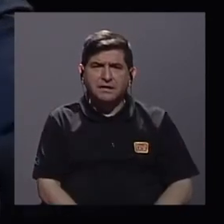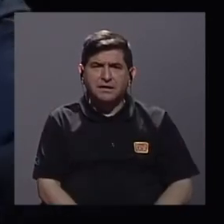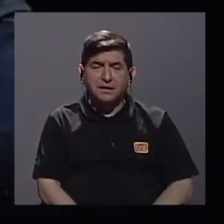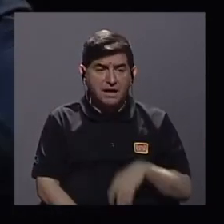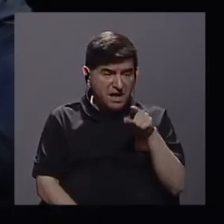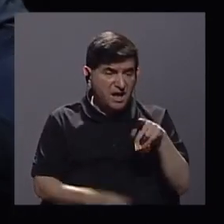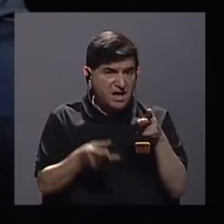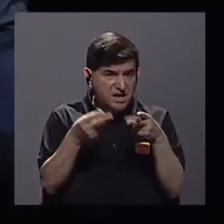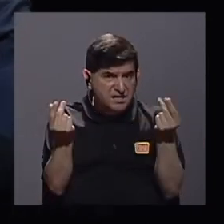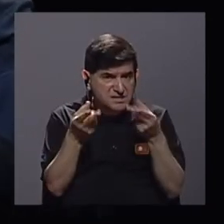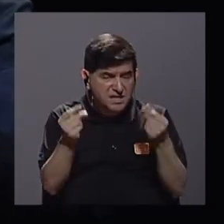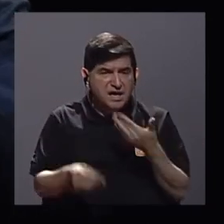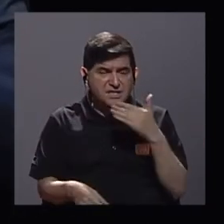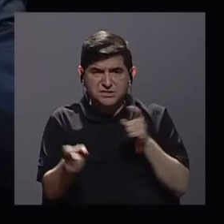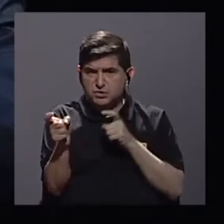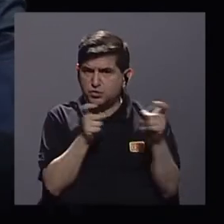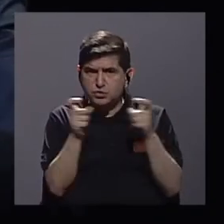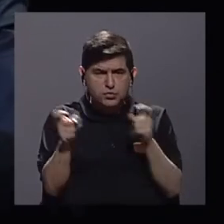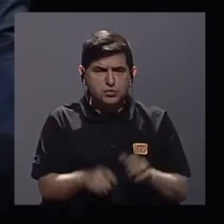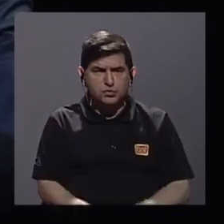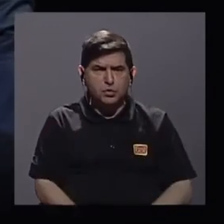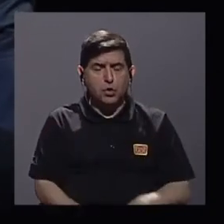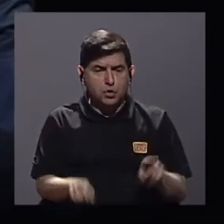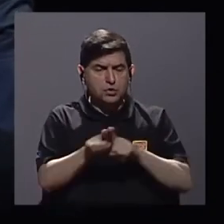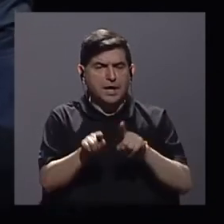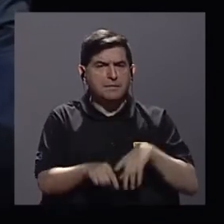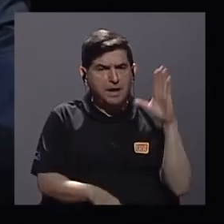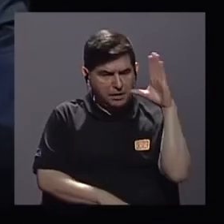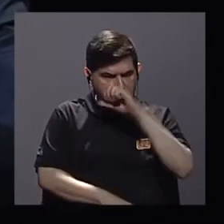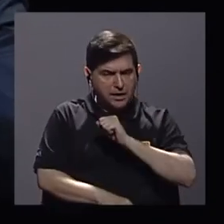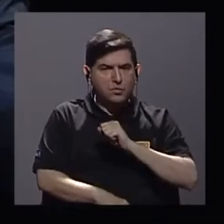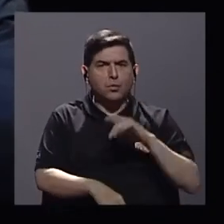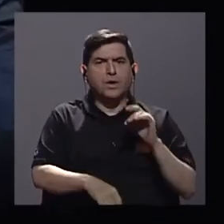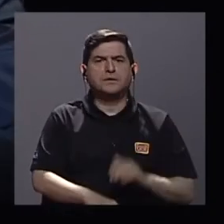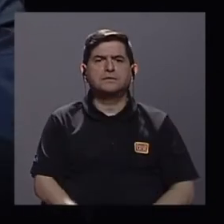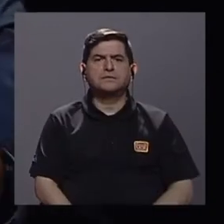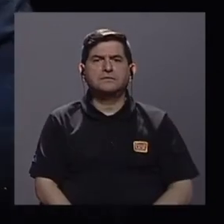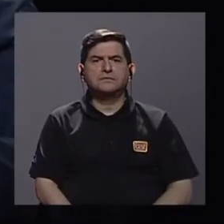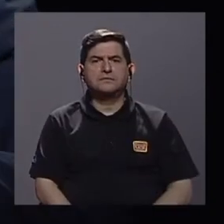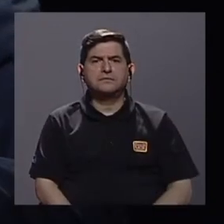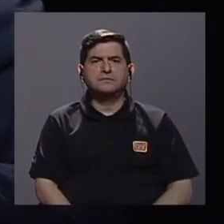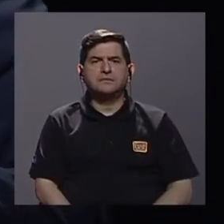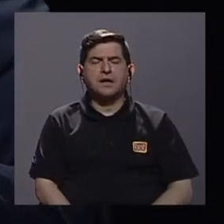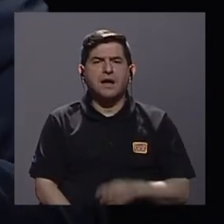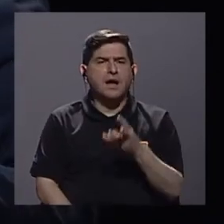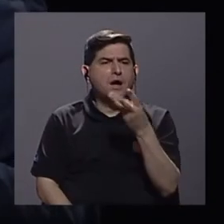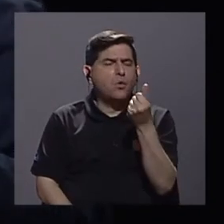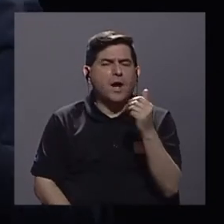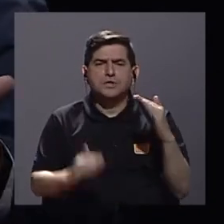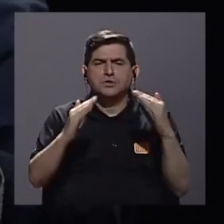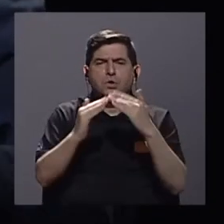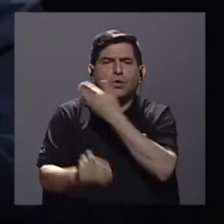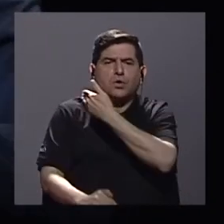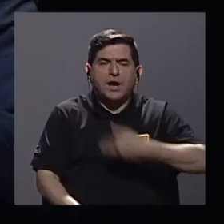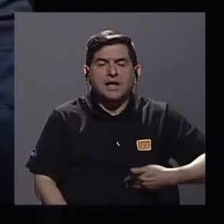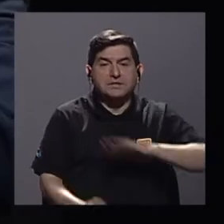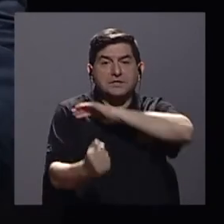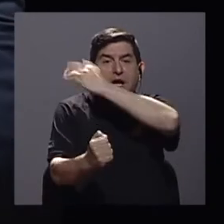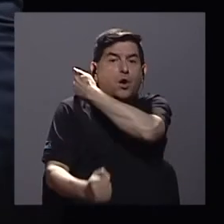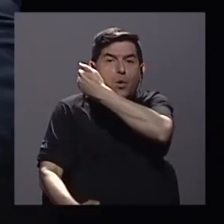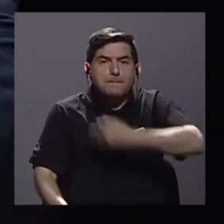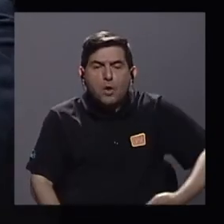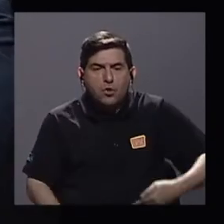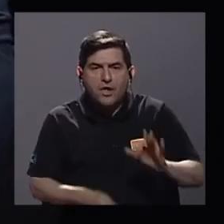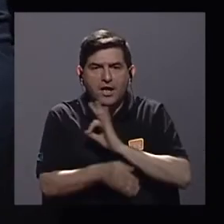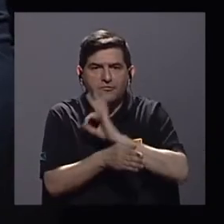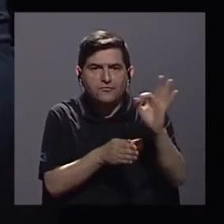ese gasto está mal administrado, es tangible también. ¿En qué tanto Casa Presidencial o el Ejecutivo pone